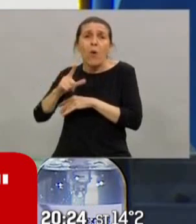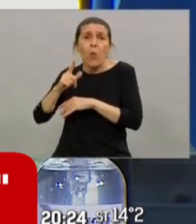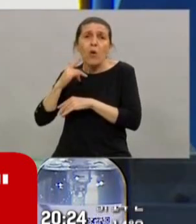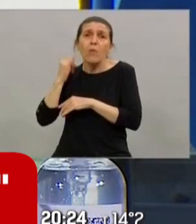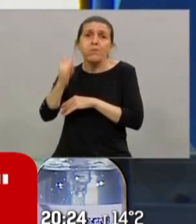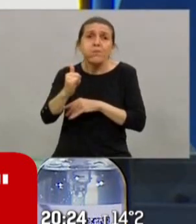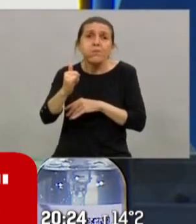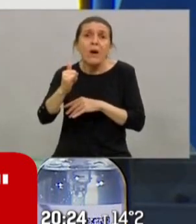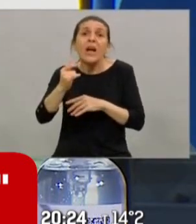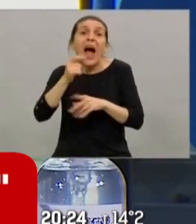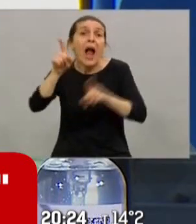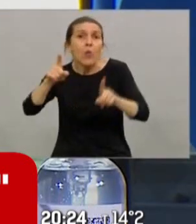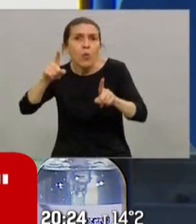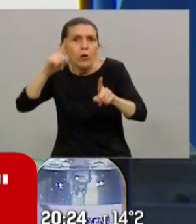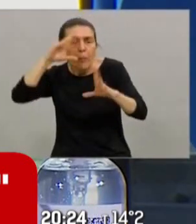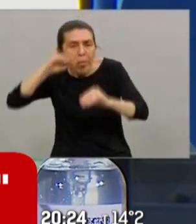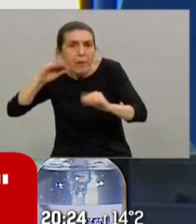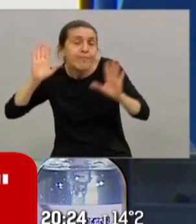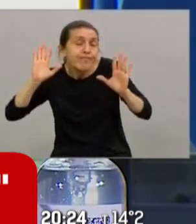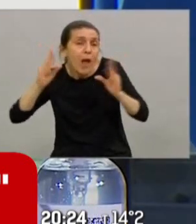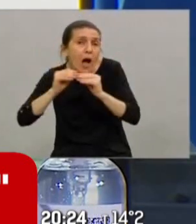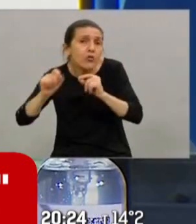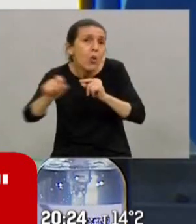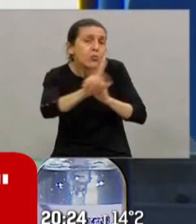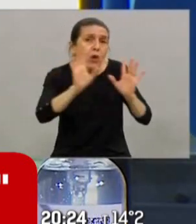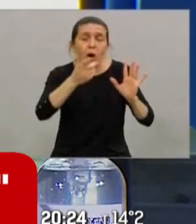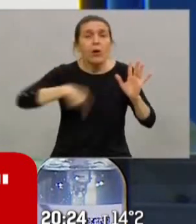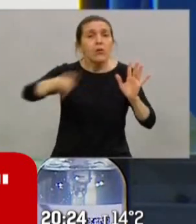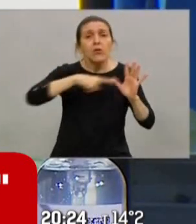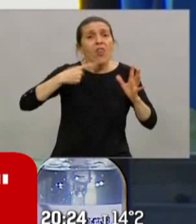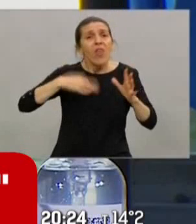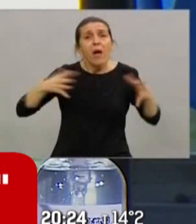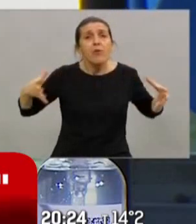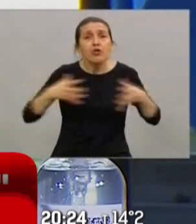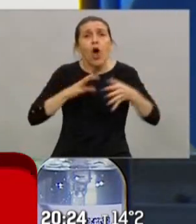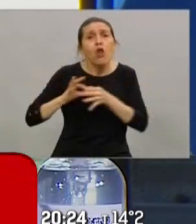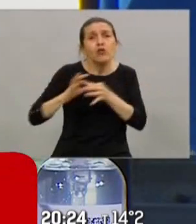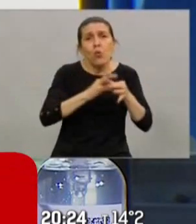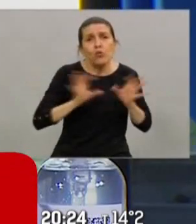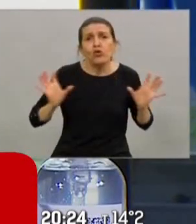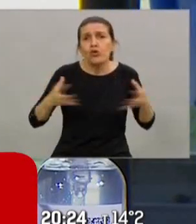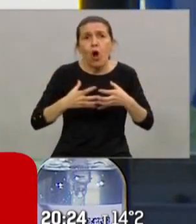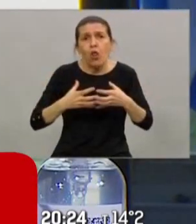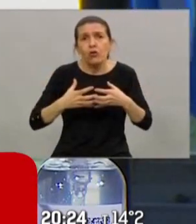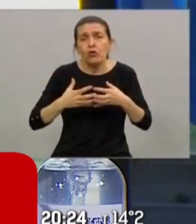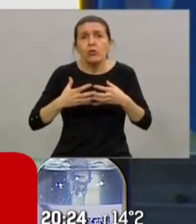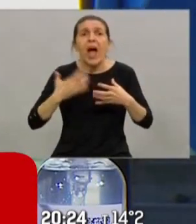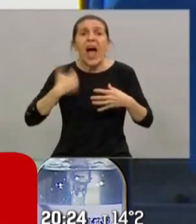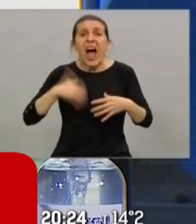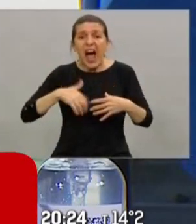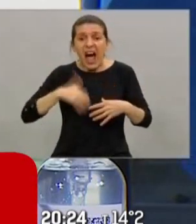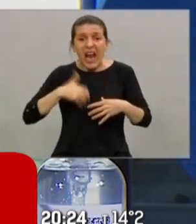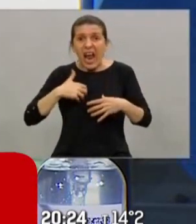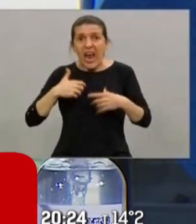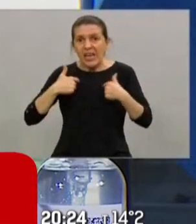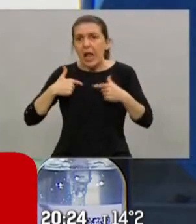que no quiso escucharlo allá él pero eso hay que hacerlo con todos y entre todos la argentina de los unos y la argentina